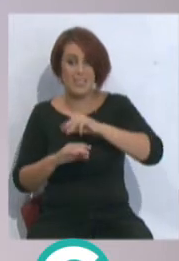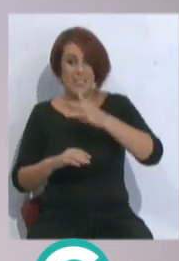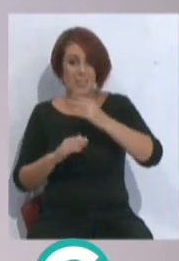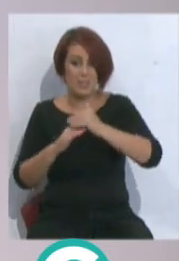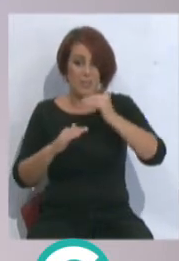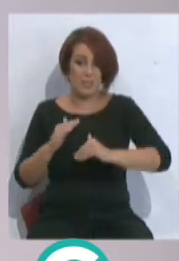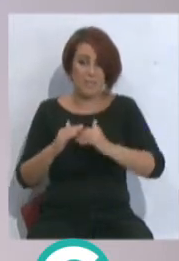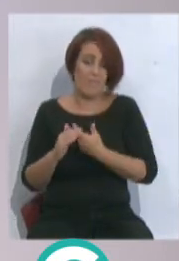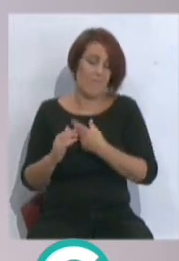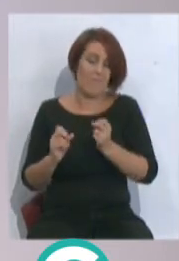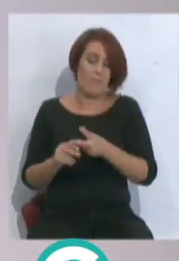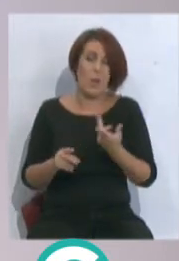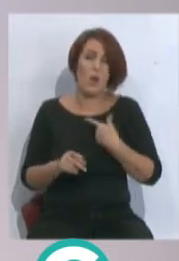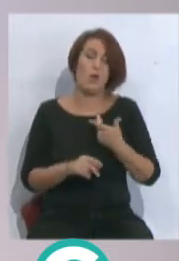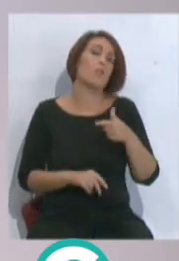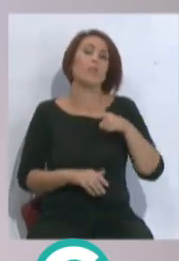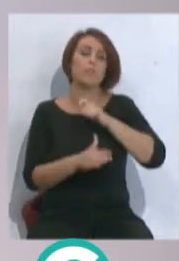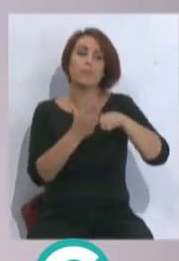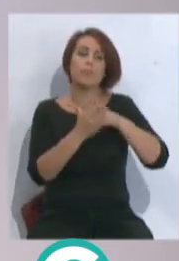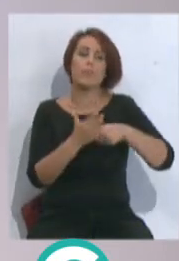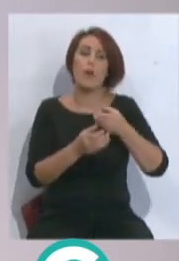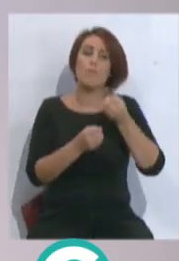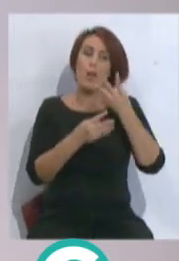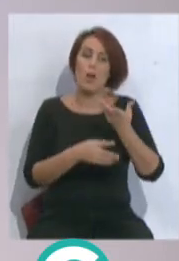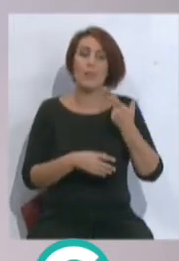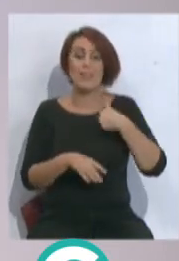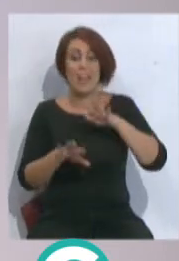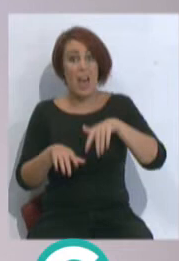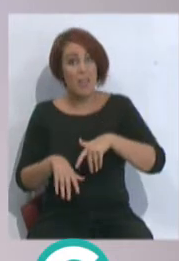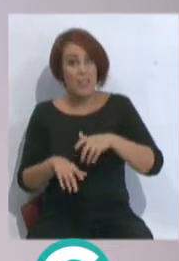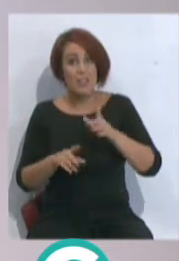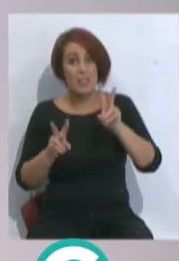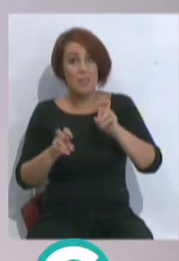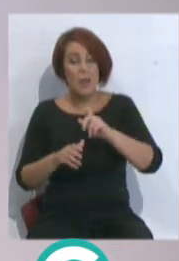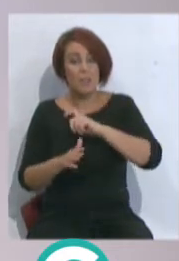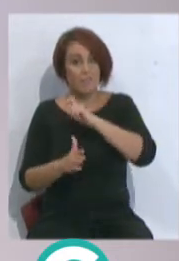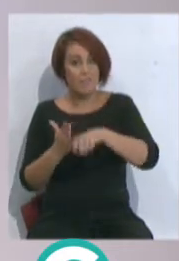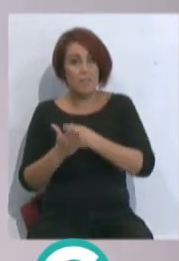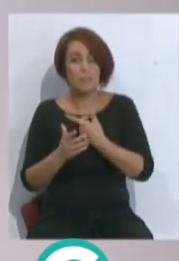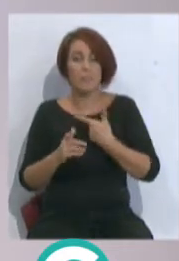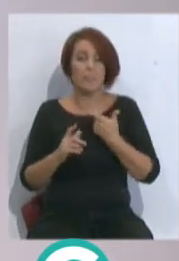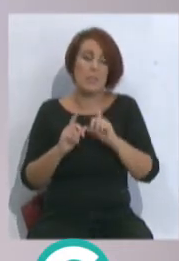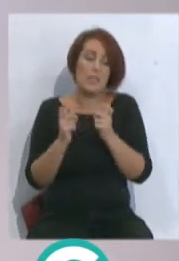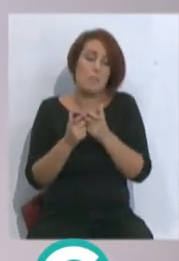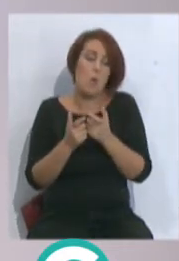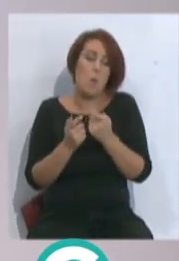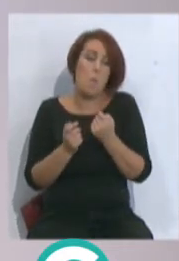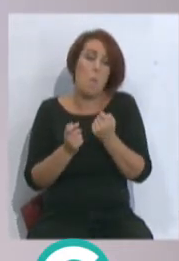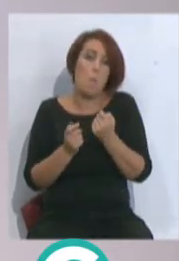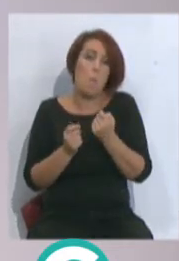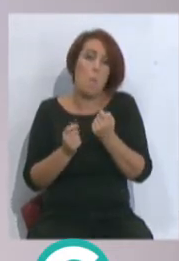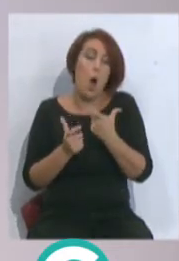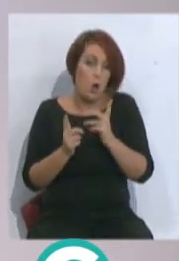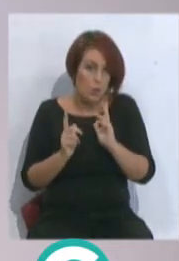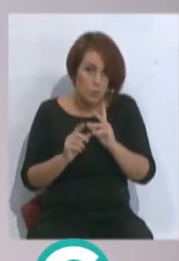que lo que teníamos atrás. Y el Cádiz, en ese caso, en cuanto a refuerzos, pues la plantilla hemos dicho que ha subido quizás un escaloncito en fondo de